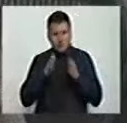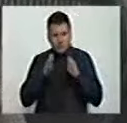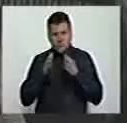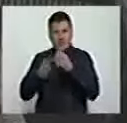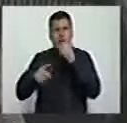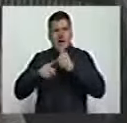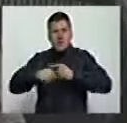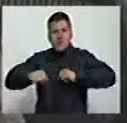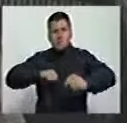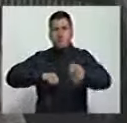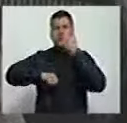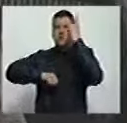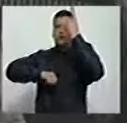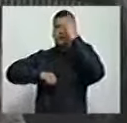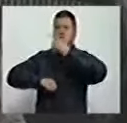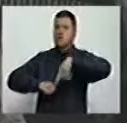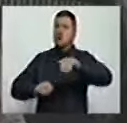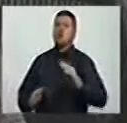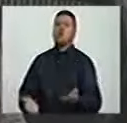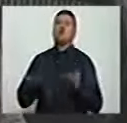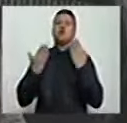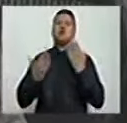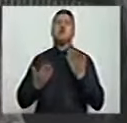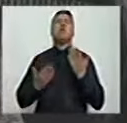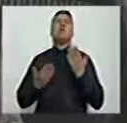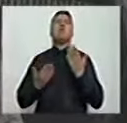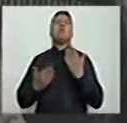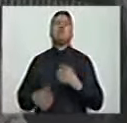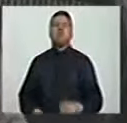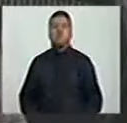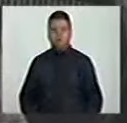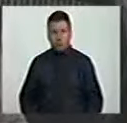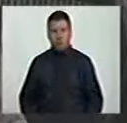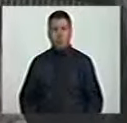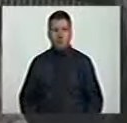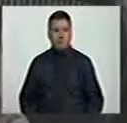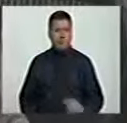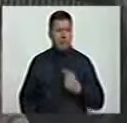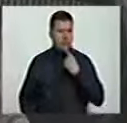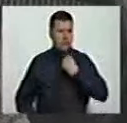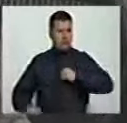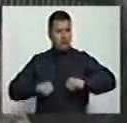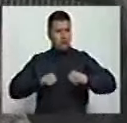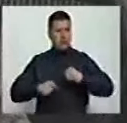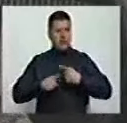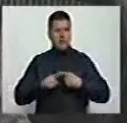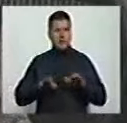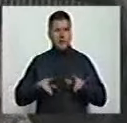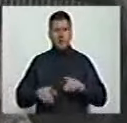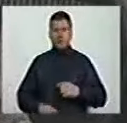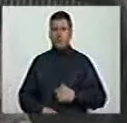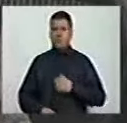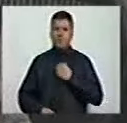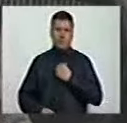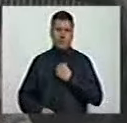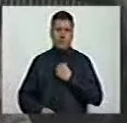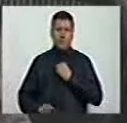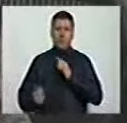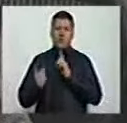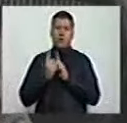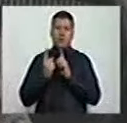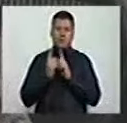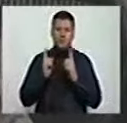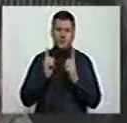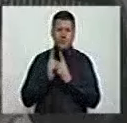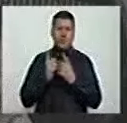bienestar social de los colombianos que siempre la desveló. También se destacó como secretaria ejecutiva del Encuentro de Dirigentes